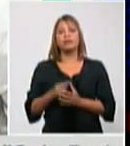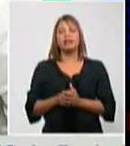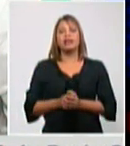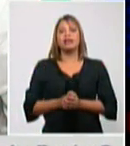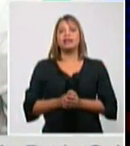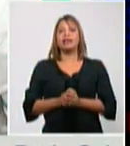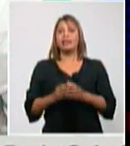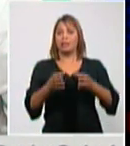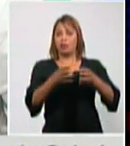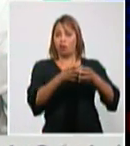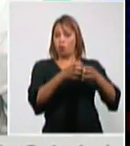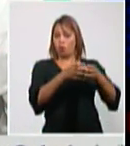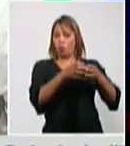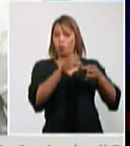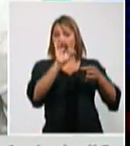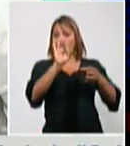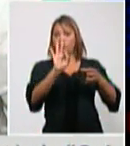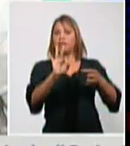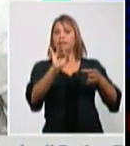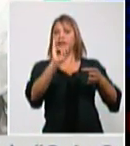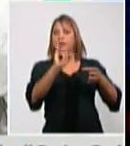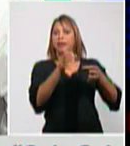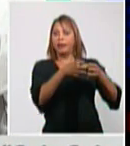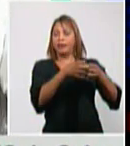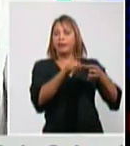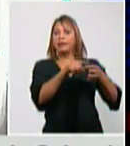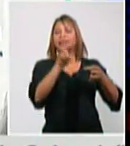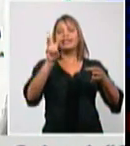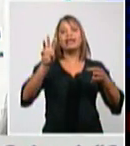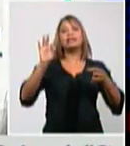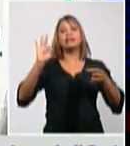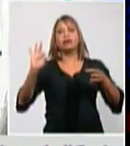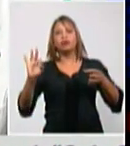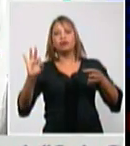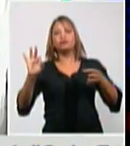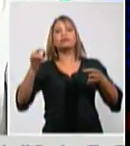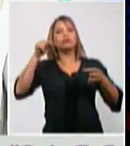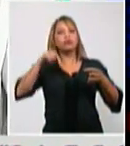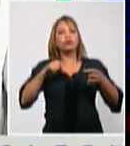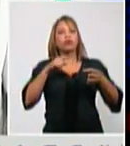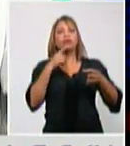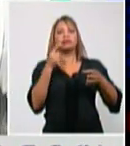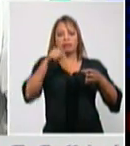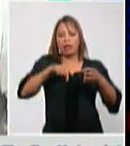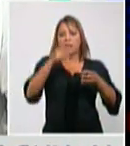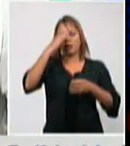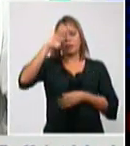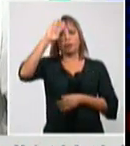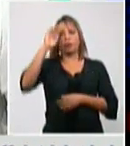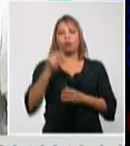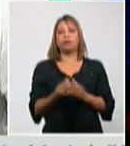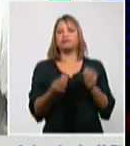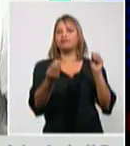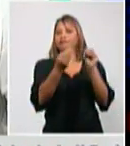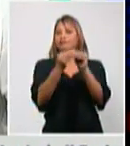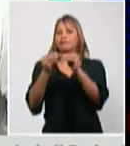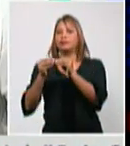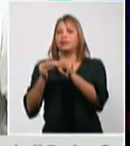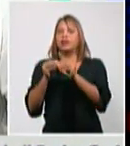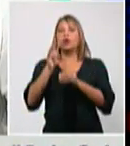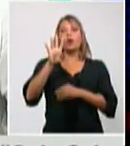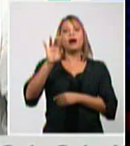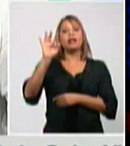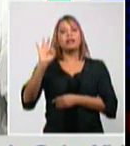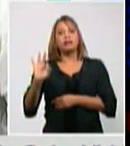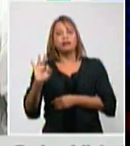casos 38 son autóctonos o transmisión en nuestro país y 48 son